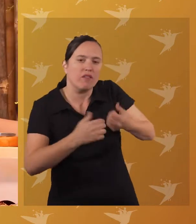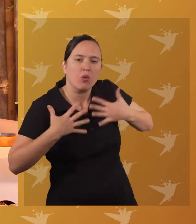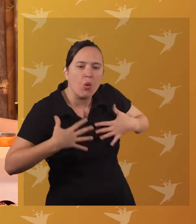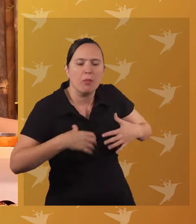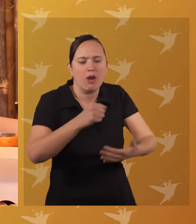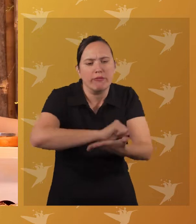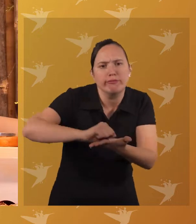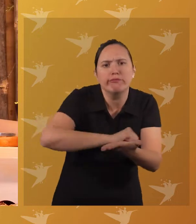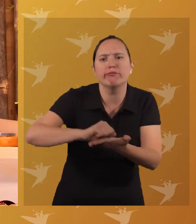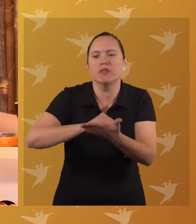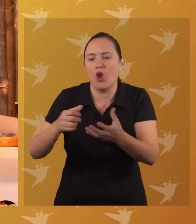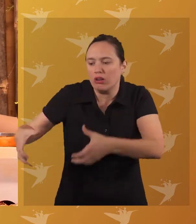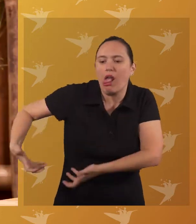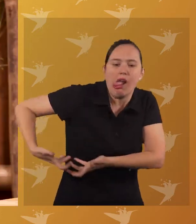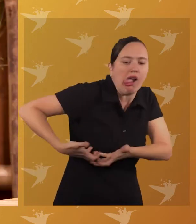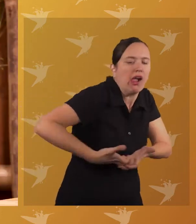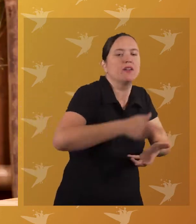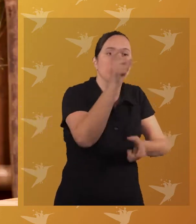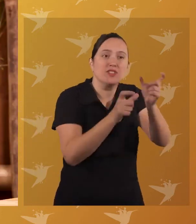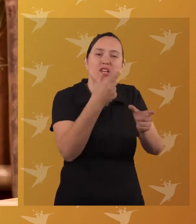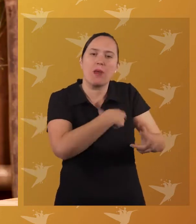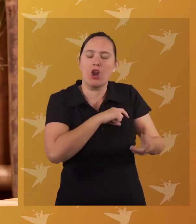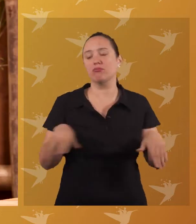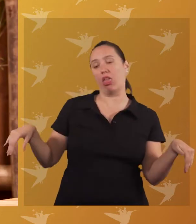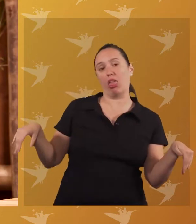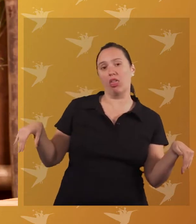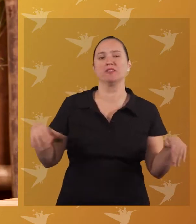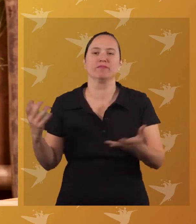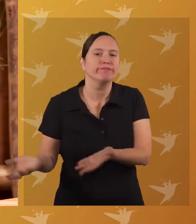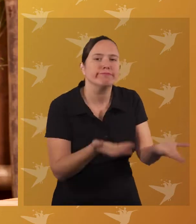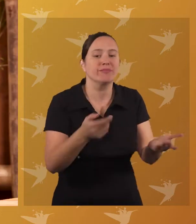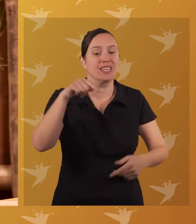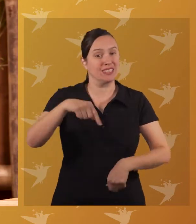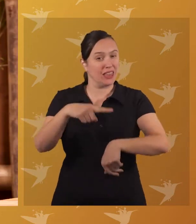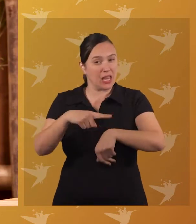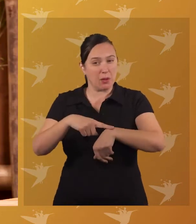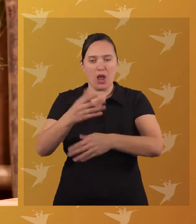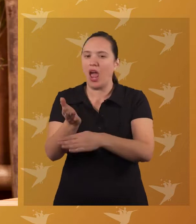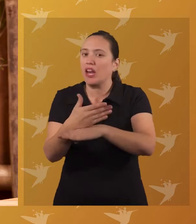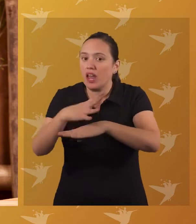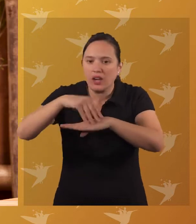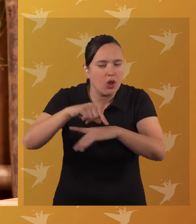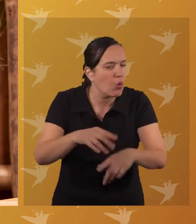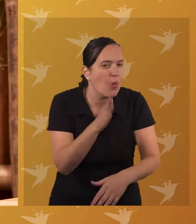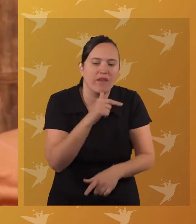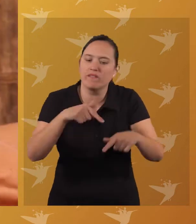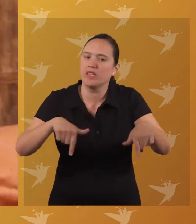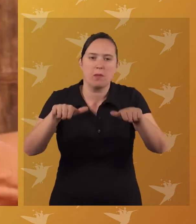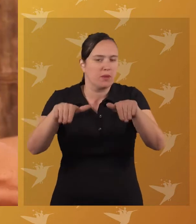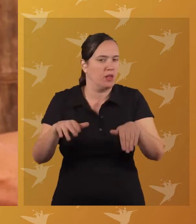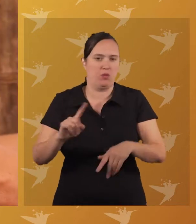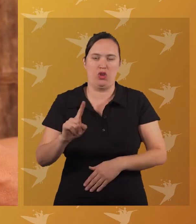cargar las cosas de los españoles En ese tiempo Arica no era la ciudad que es hoy No, señor